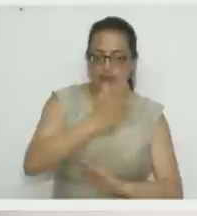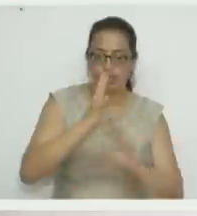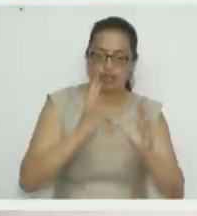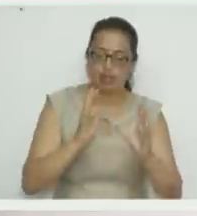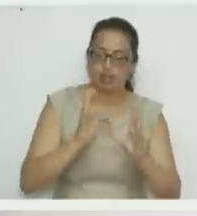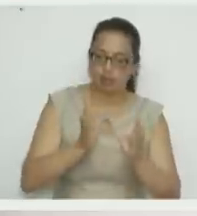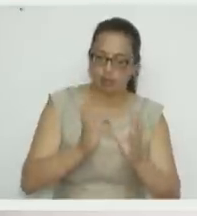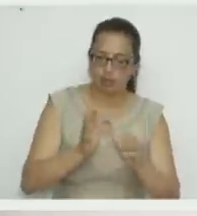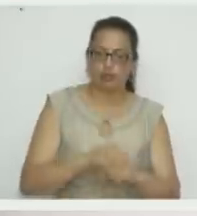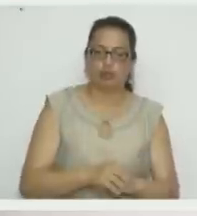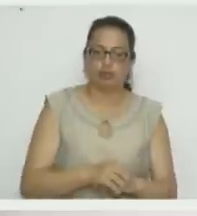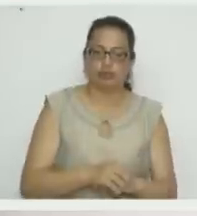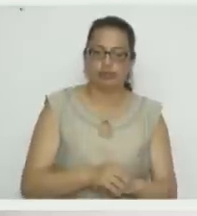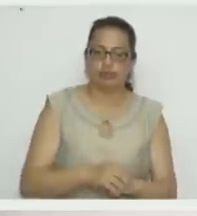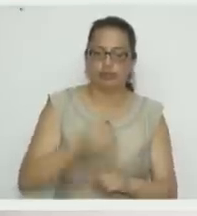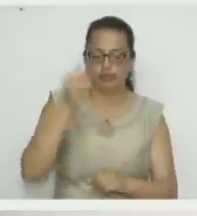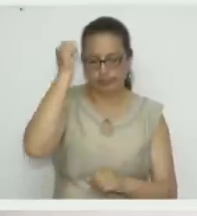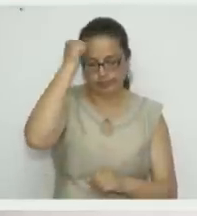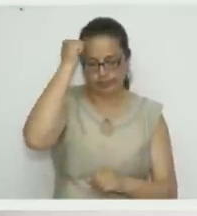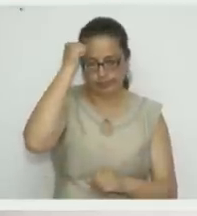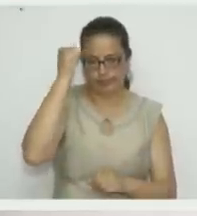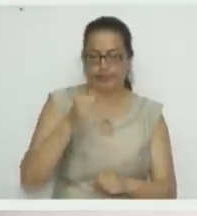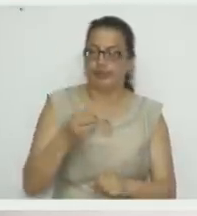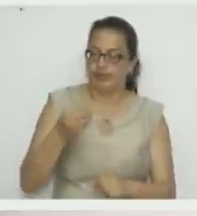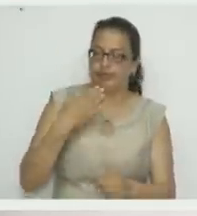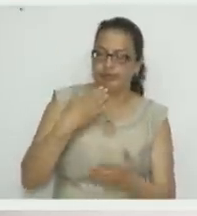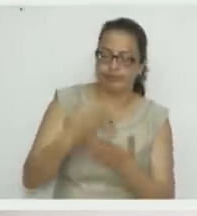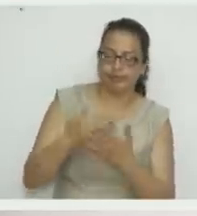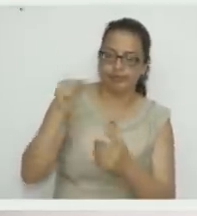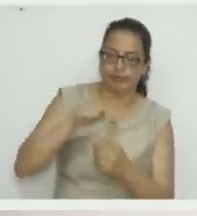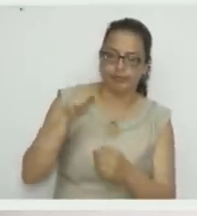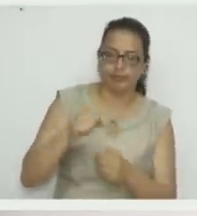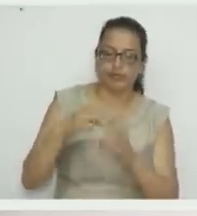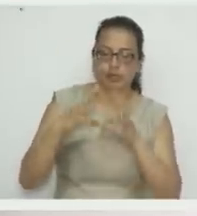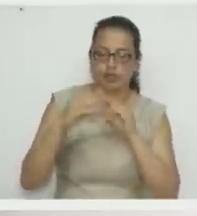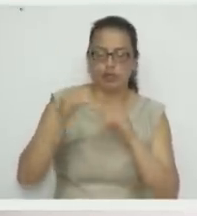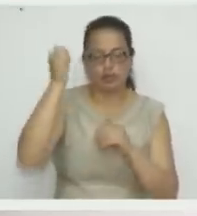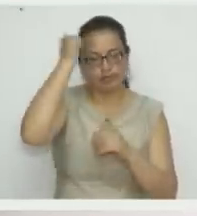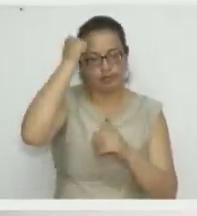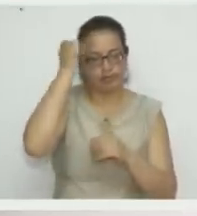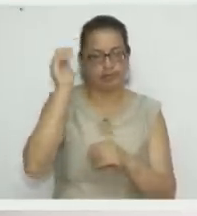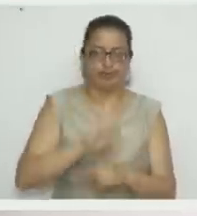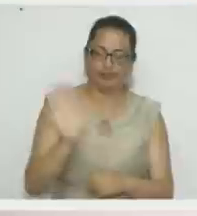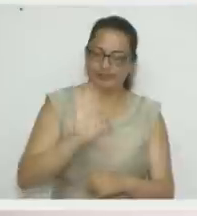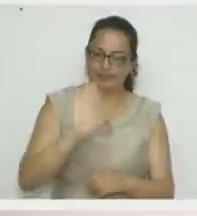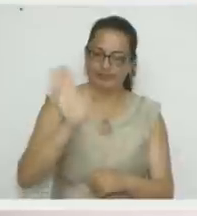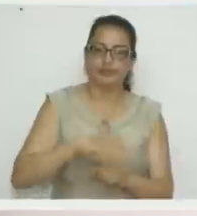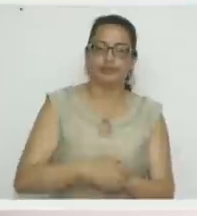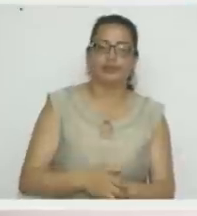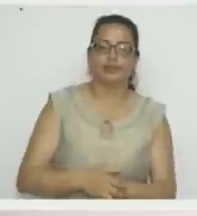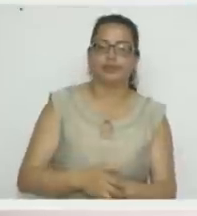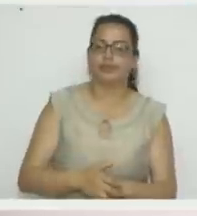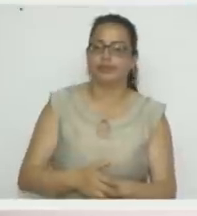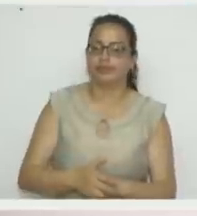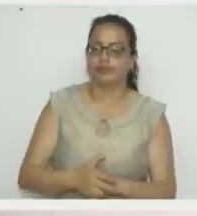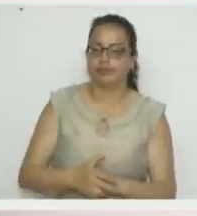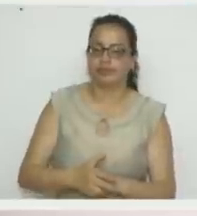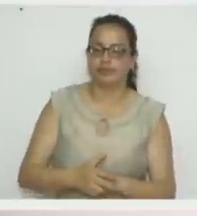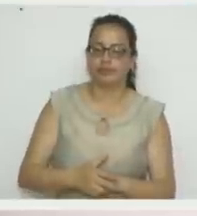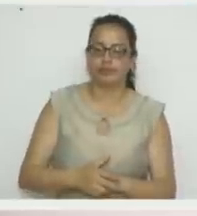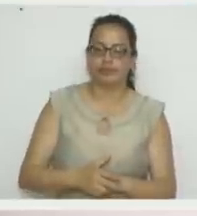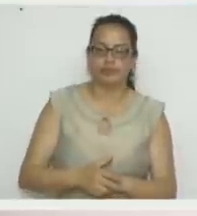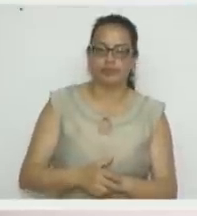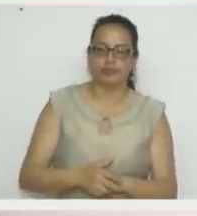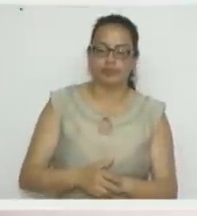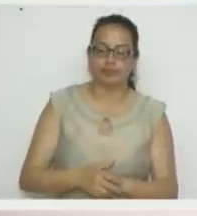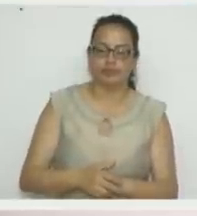con nuestra invitada, ¿vale? Gracias. Igual yo me comunico con la profe. Bueno, un abrazo. esté muy Gracias. Feliz día. Dios les bendiga. Amén. mismo.